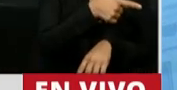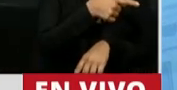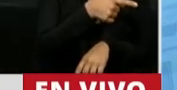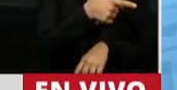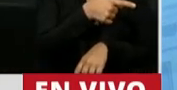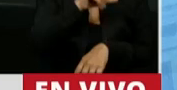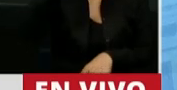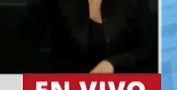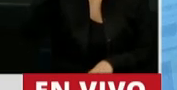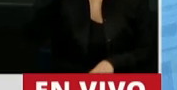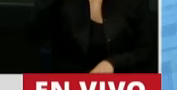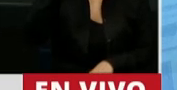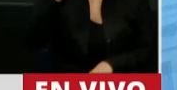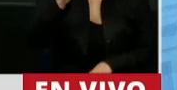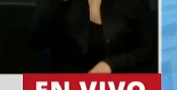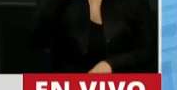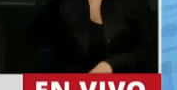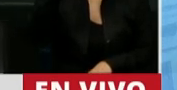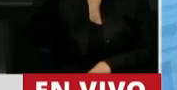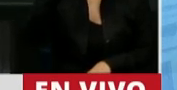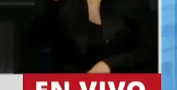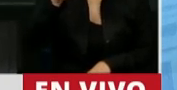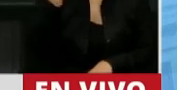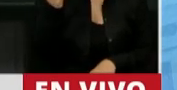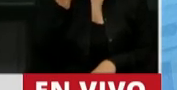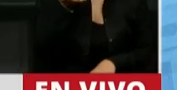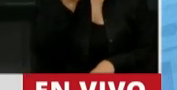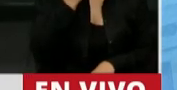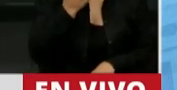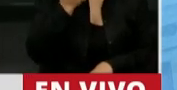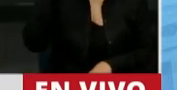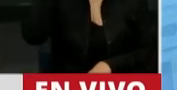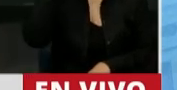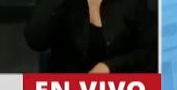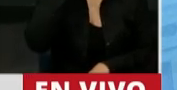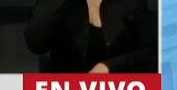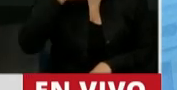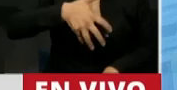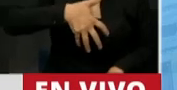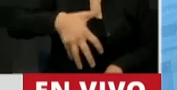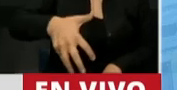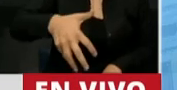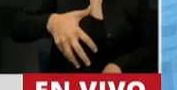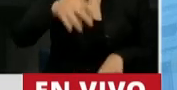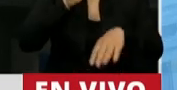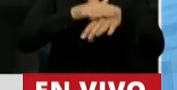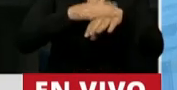Clara Bravo, hace unos días, con 18 años, embarazada, por infringir el horario